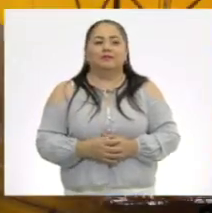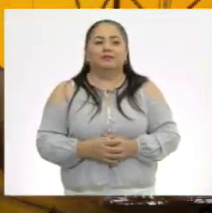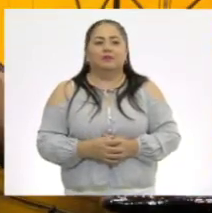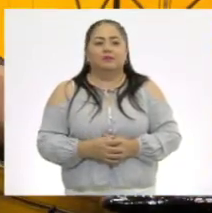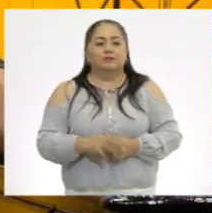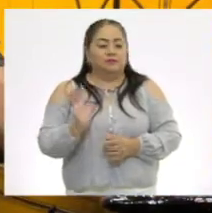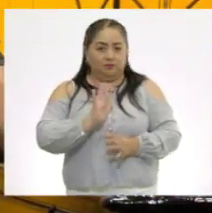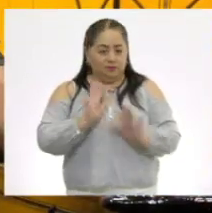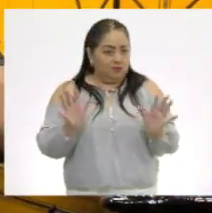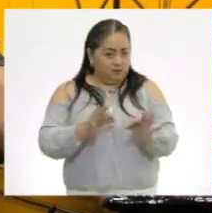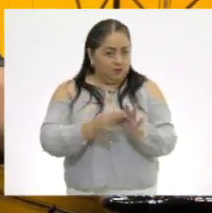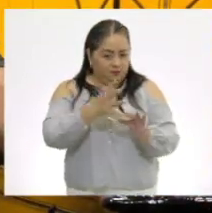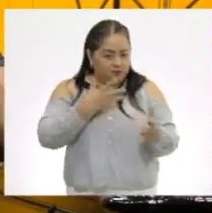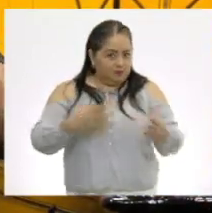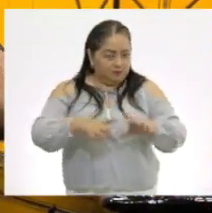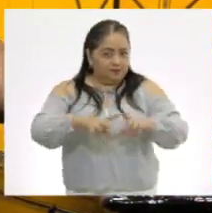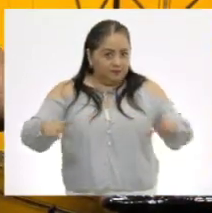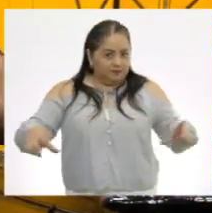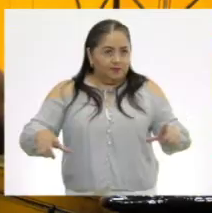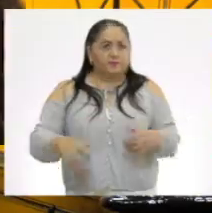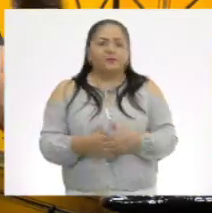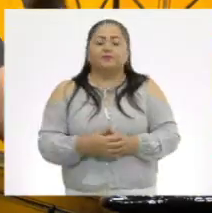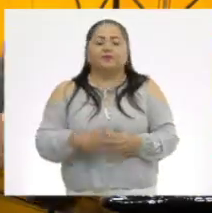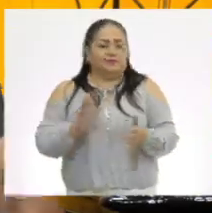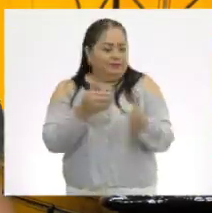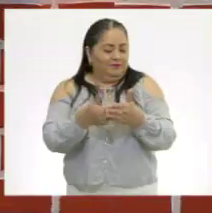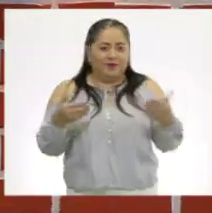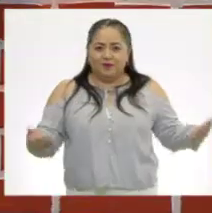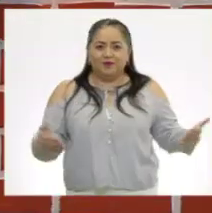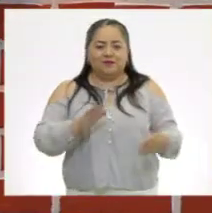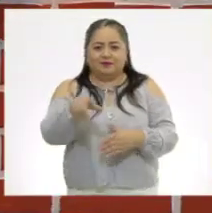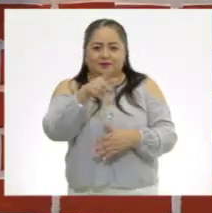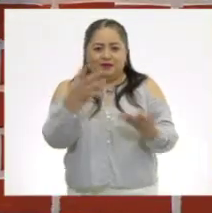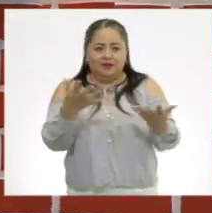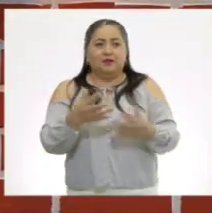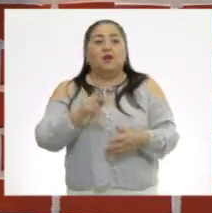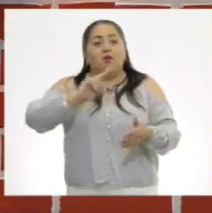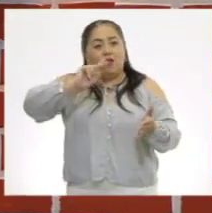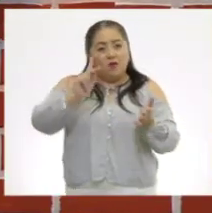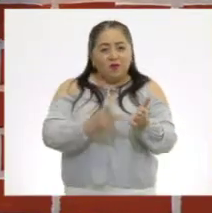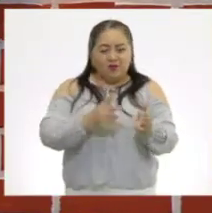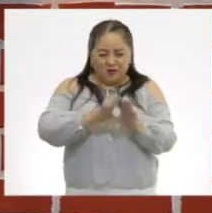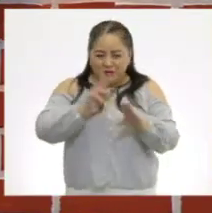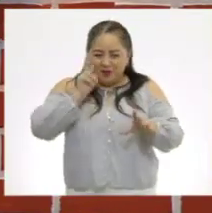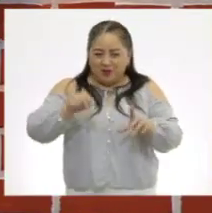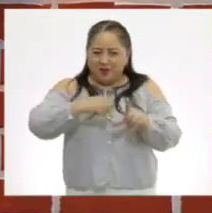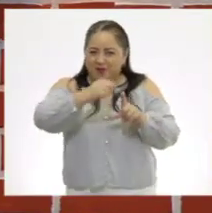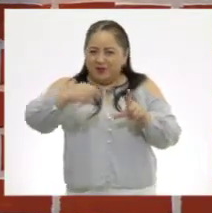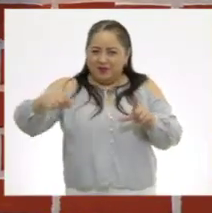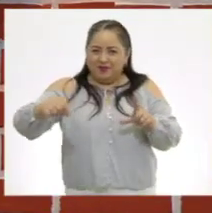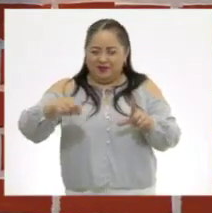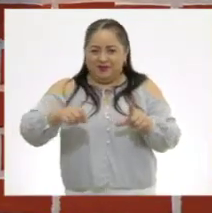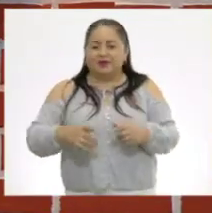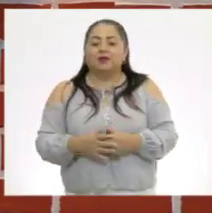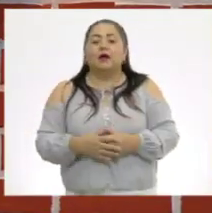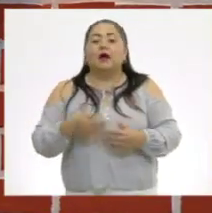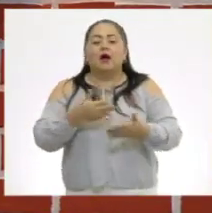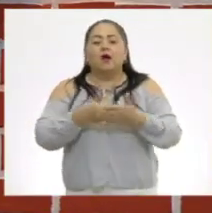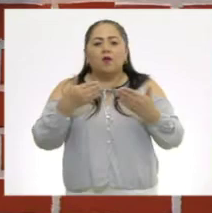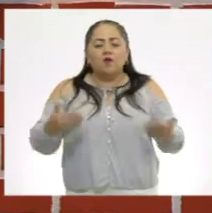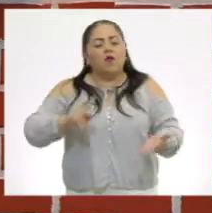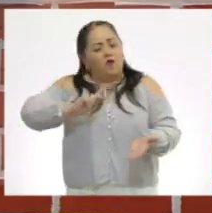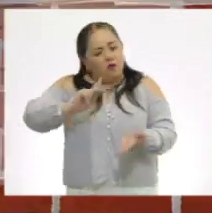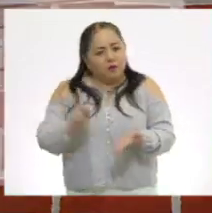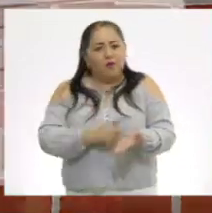¿Ya tienen la partitura a la mano? Pues adelante. Retomando la partitura de donde la dejamos, vamos a